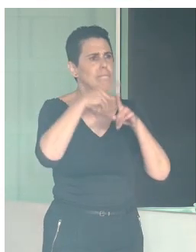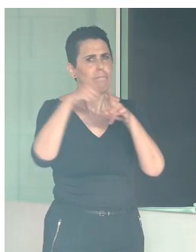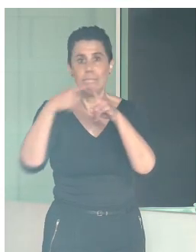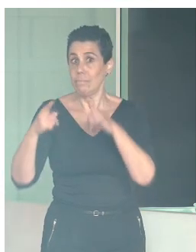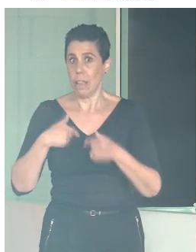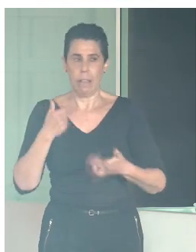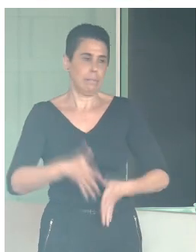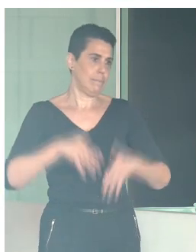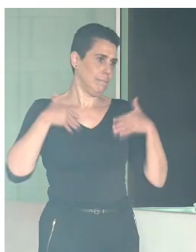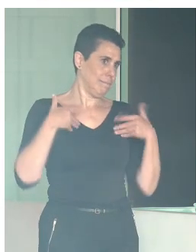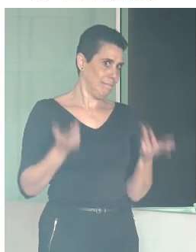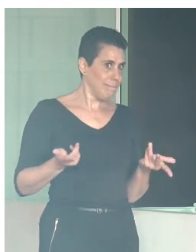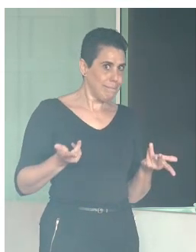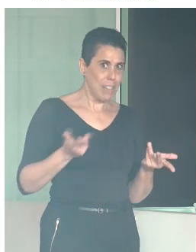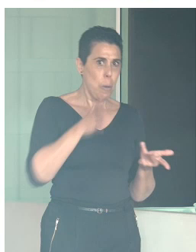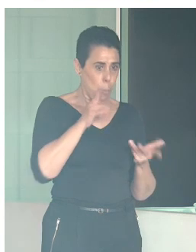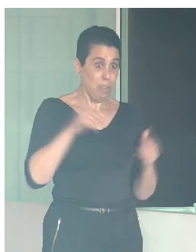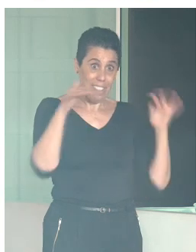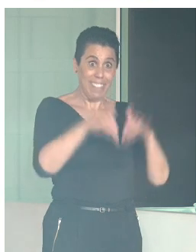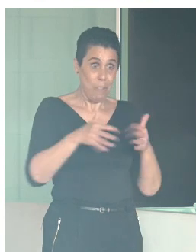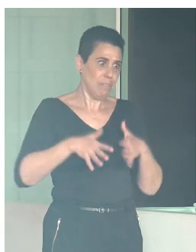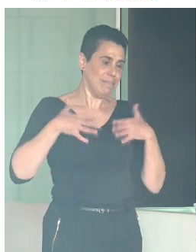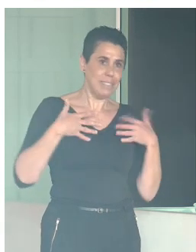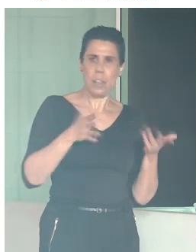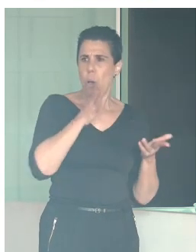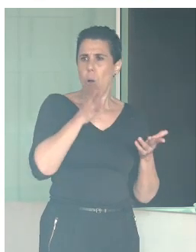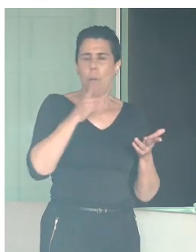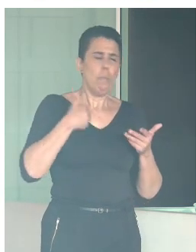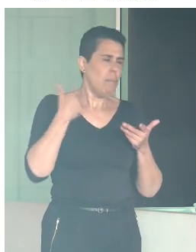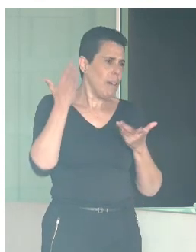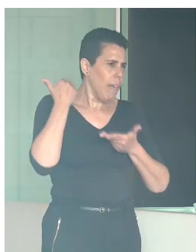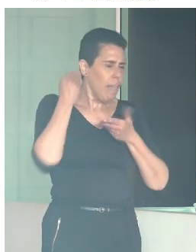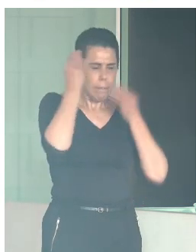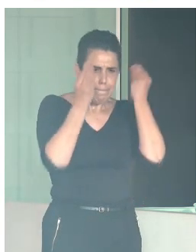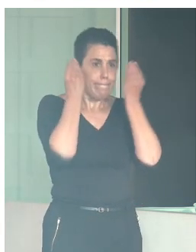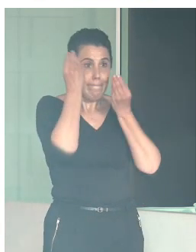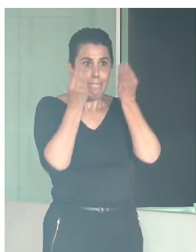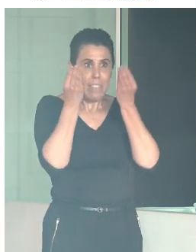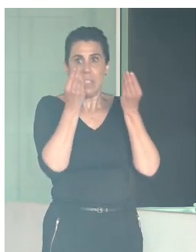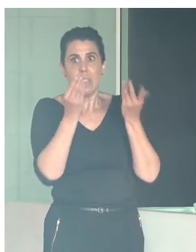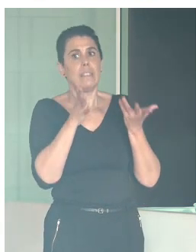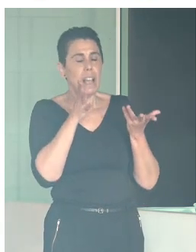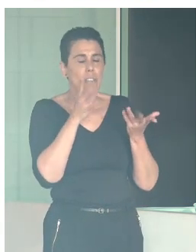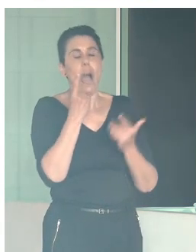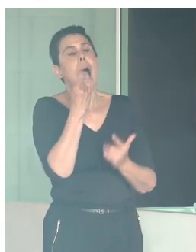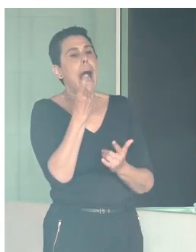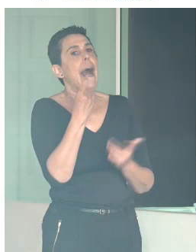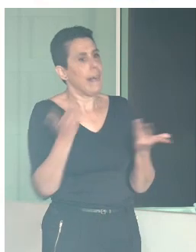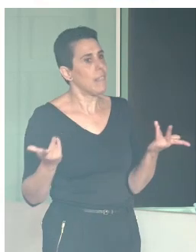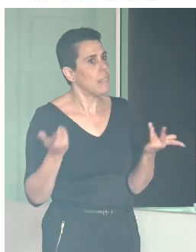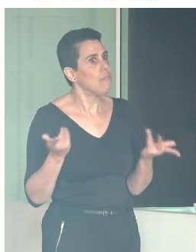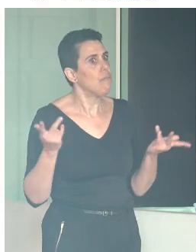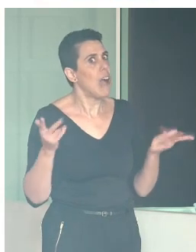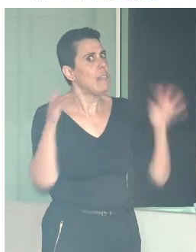emocionante este encuentro, porque llevábamos tiempo dándole vueltas a que realmente era una asignatura pendiente hacer un encuentro de